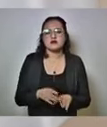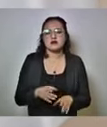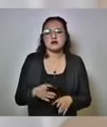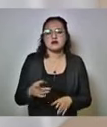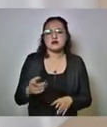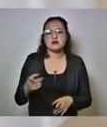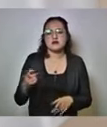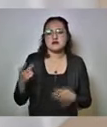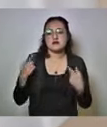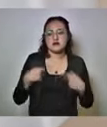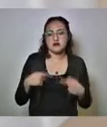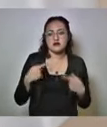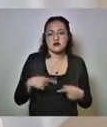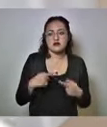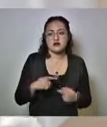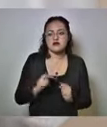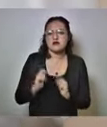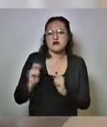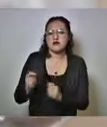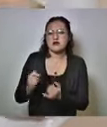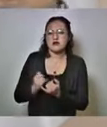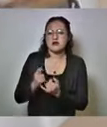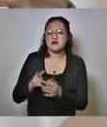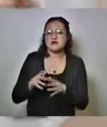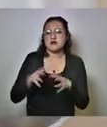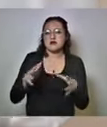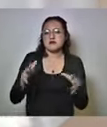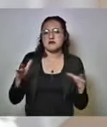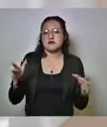delincuentes son de donde se ampliaron